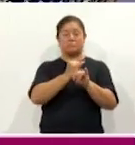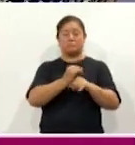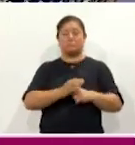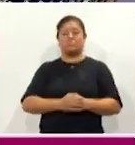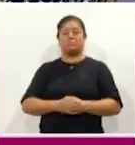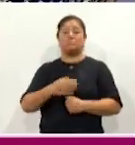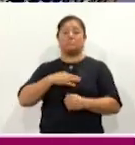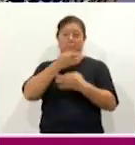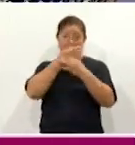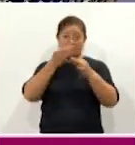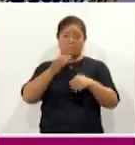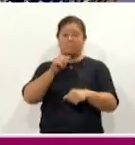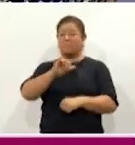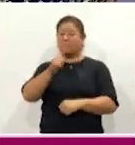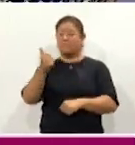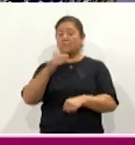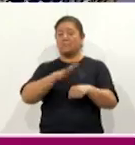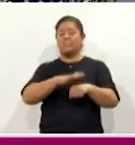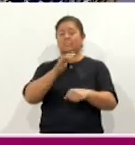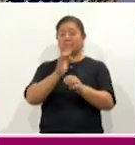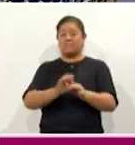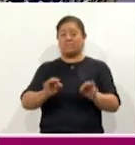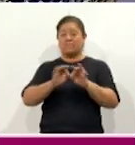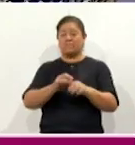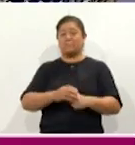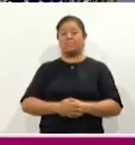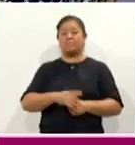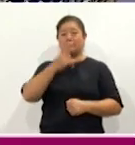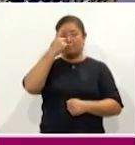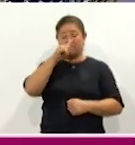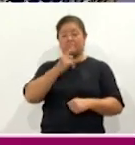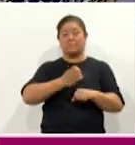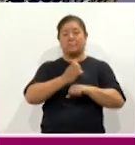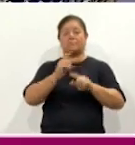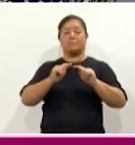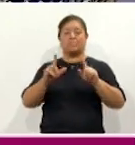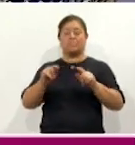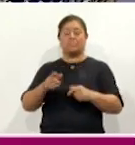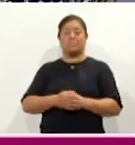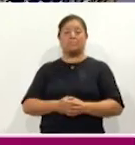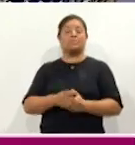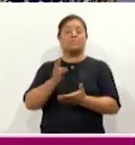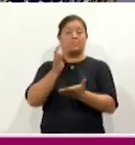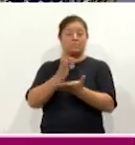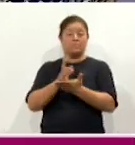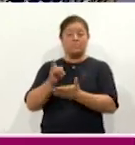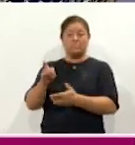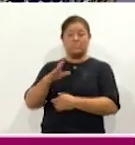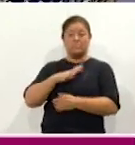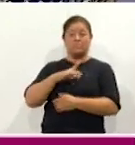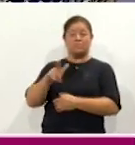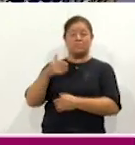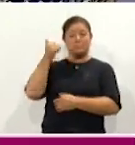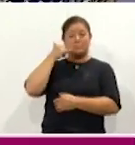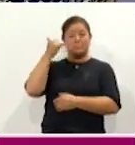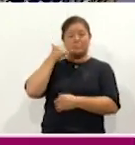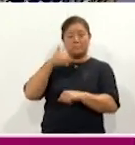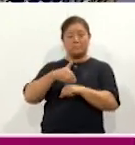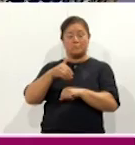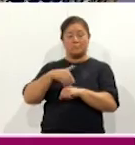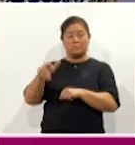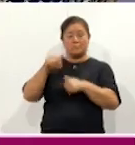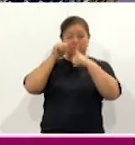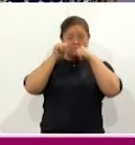además te comento todavía un dato más importante. Mira, para el Estado de Tlaxcala es el único que cuenta con un número telefónico para la